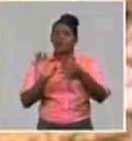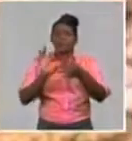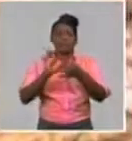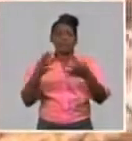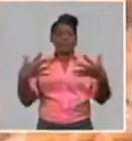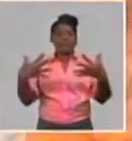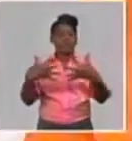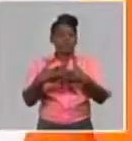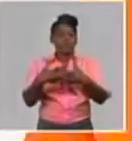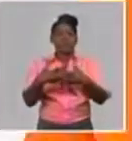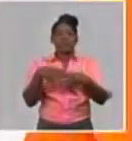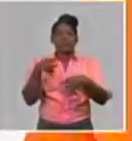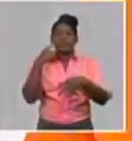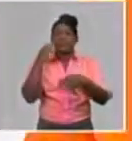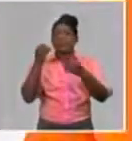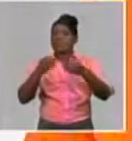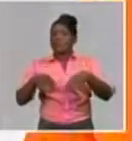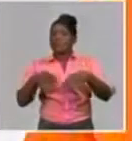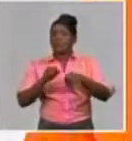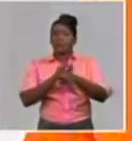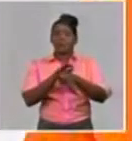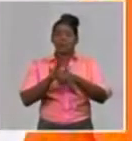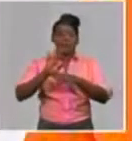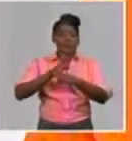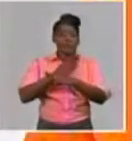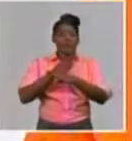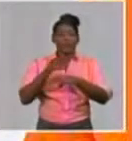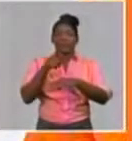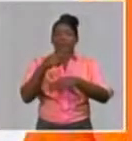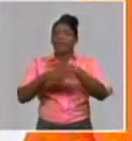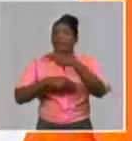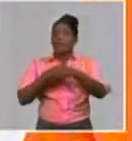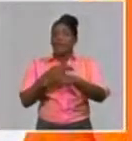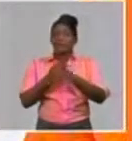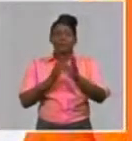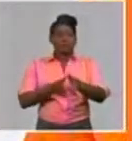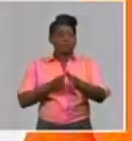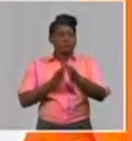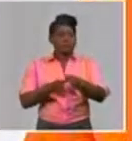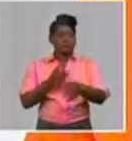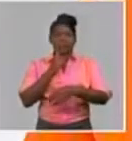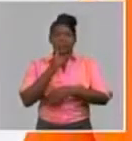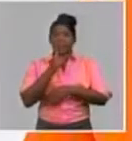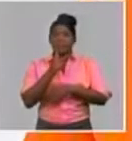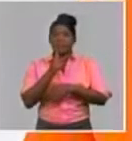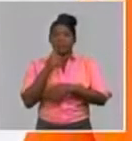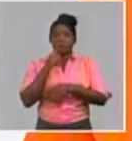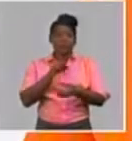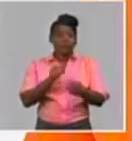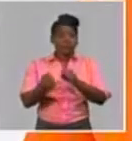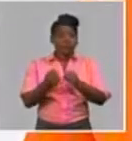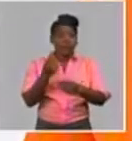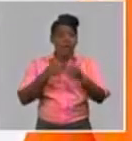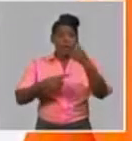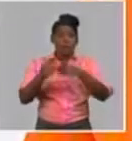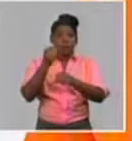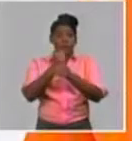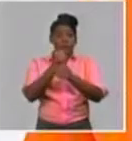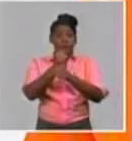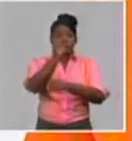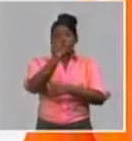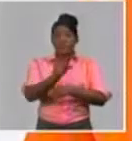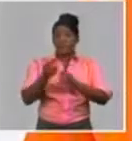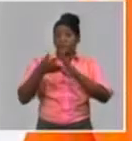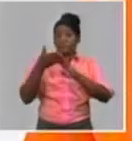directamente con la pandemia. Y establecer un control estricto con los trabajadores más expuestos a riesgos